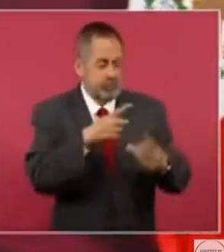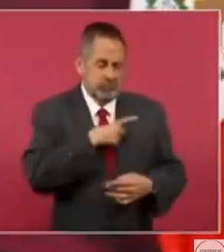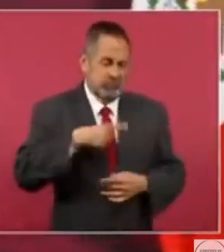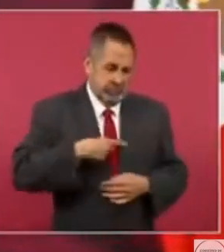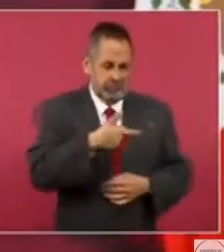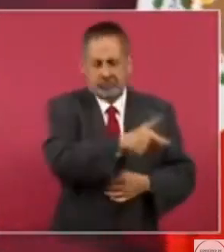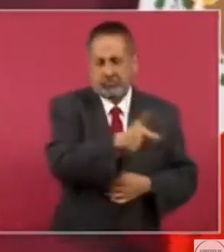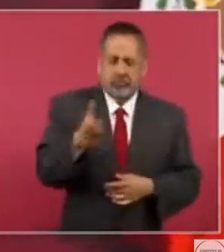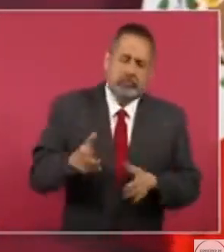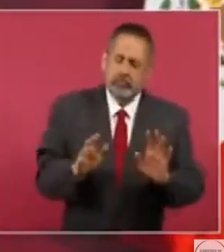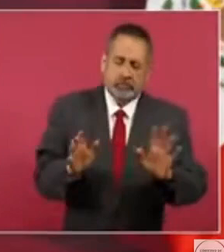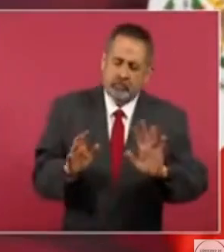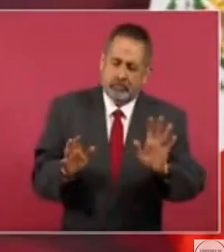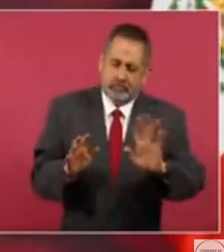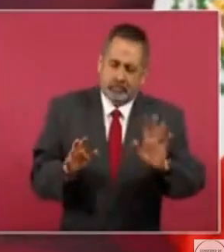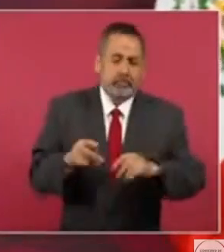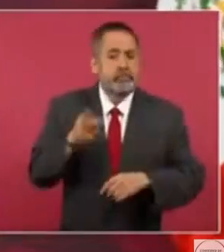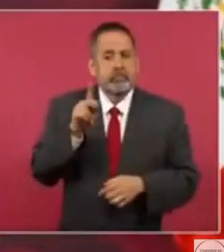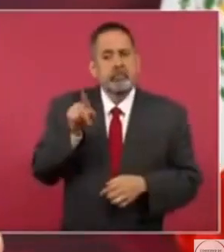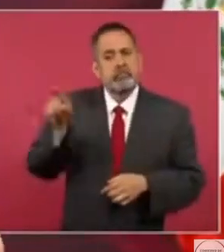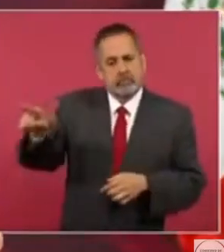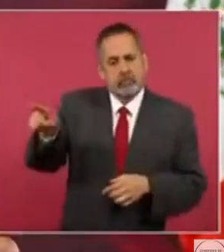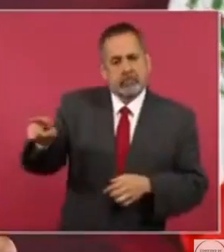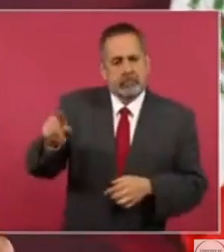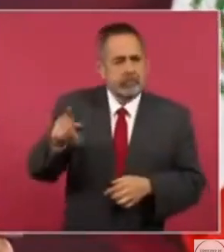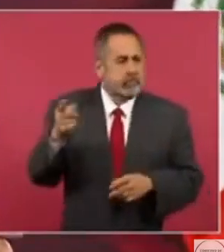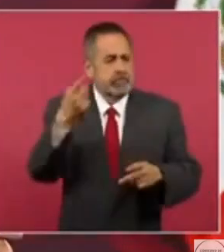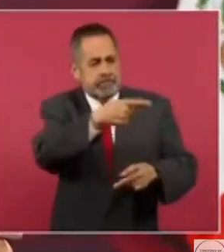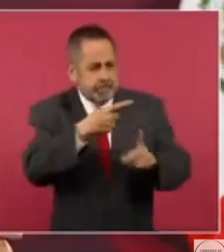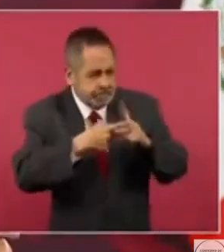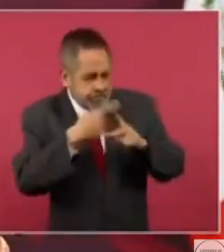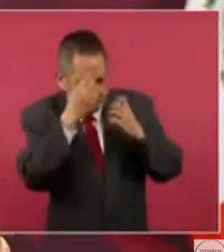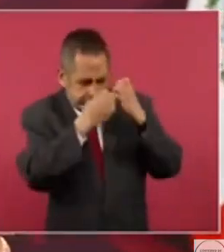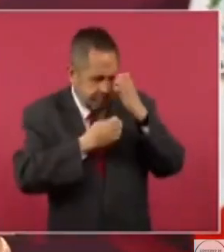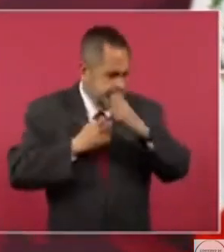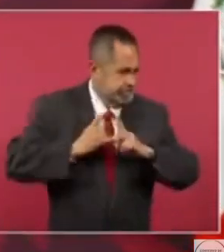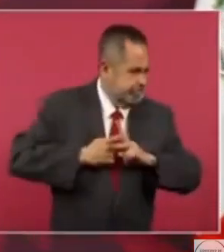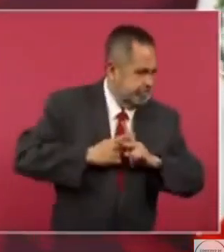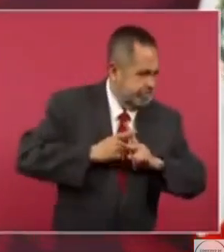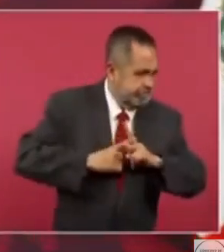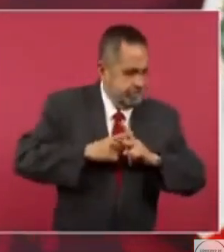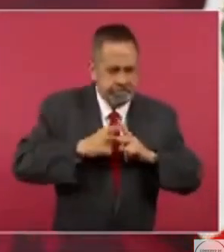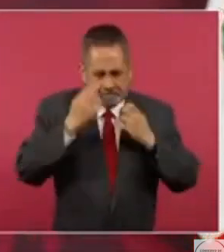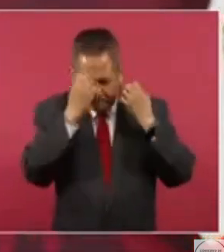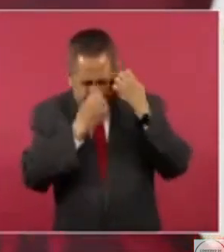pero sí hay peritajes y sí hay auditorías.